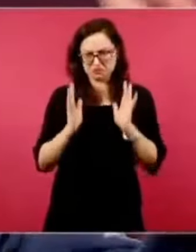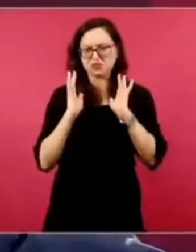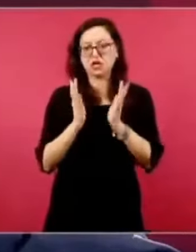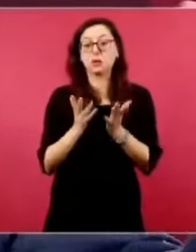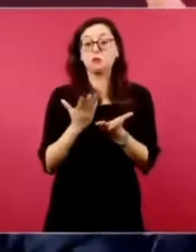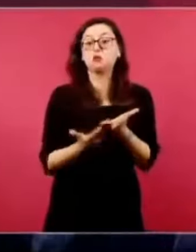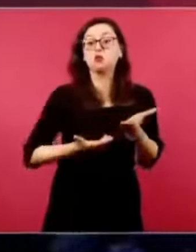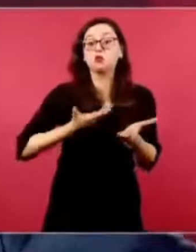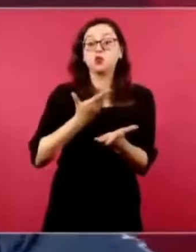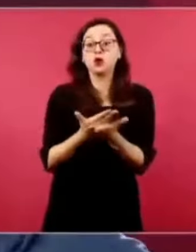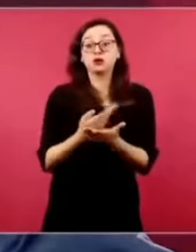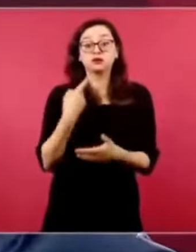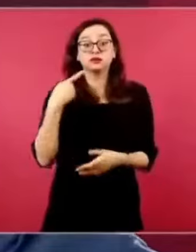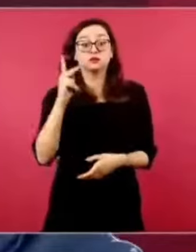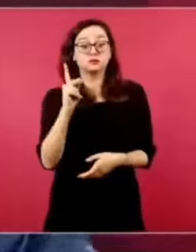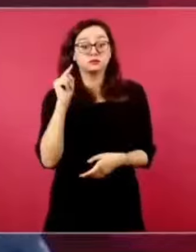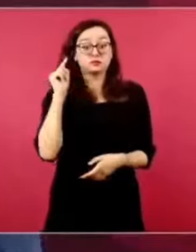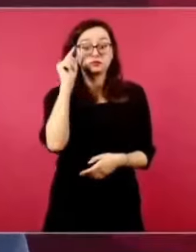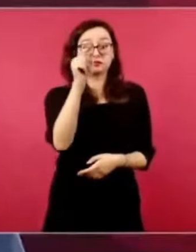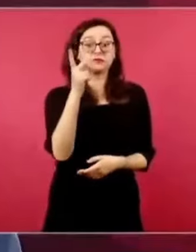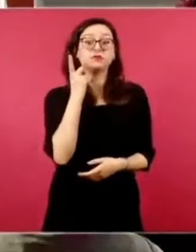para ampliarse más.